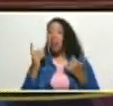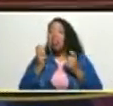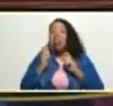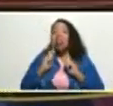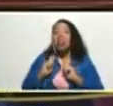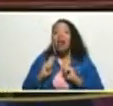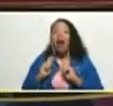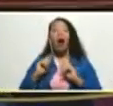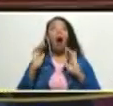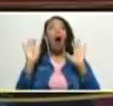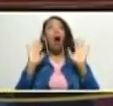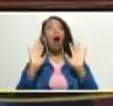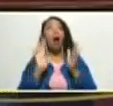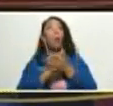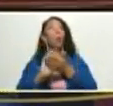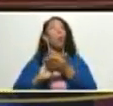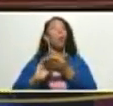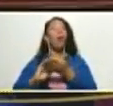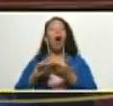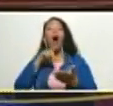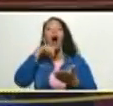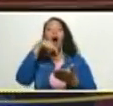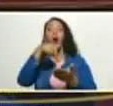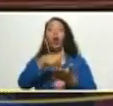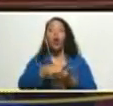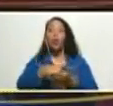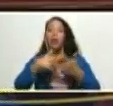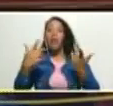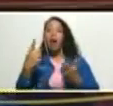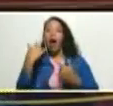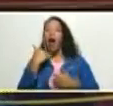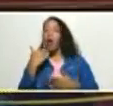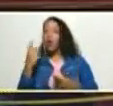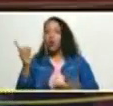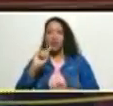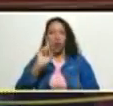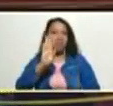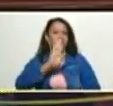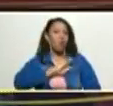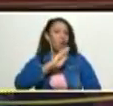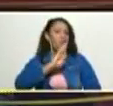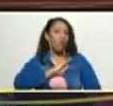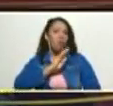pontificar a nombre de algo que no les pertenece